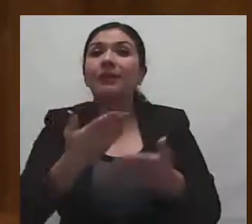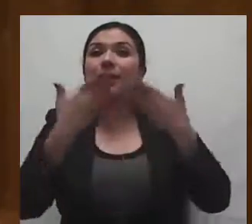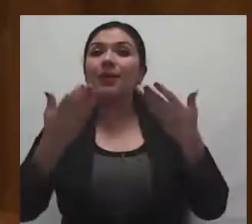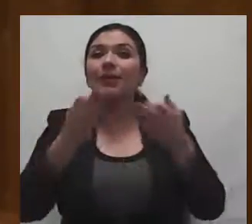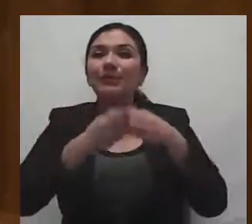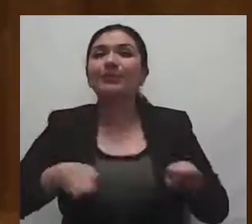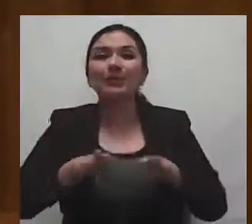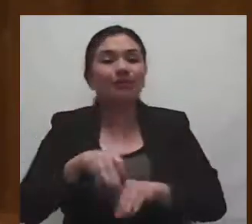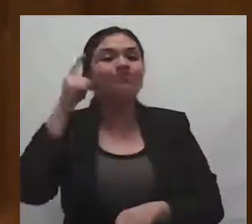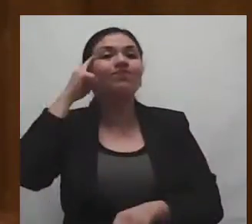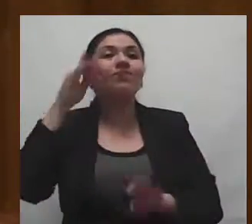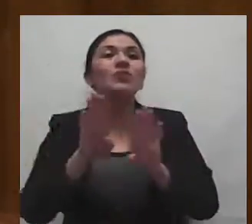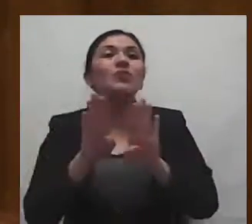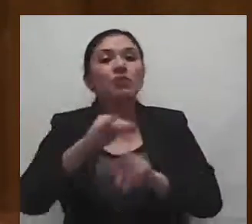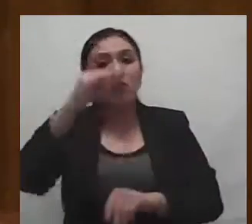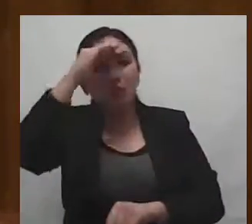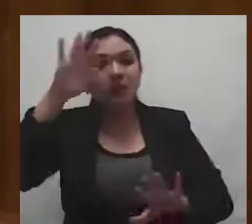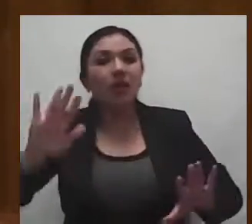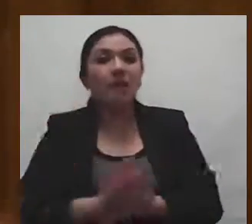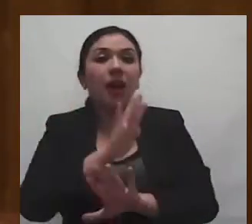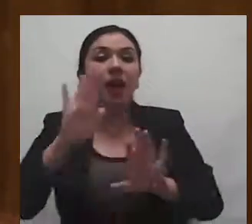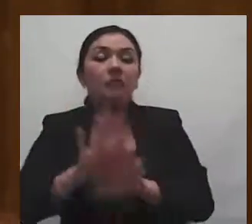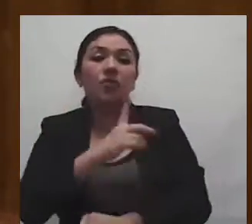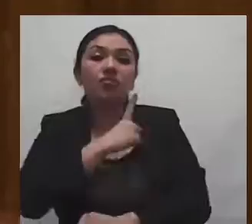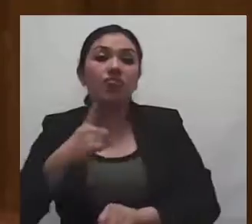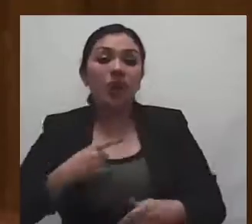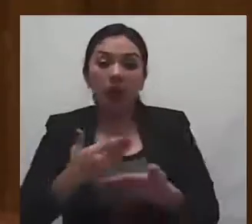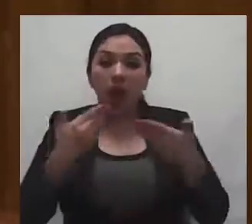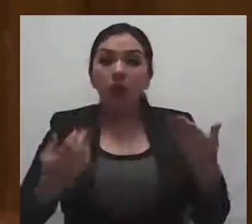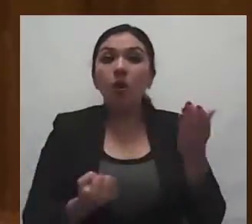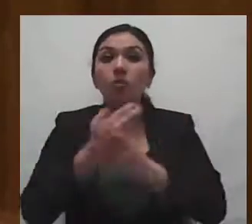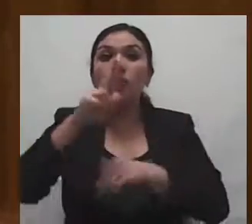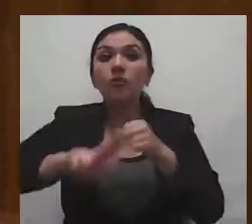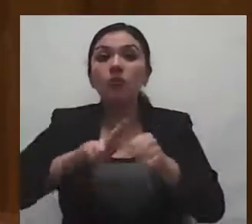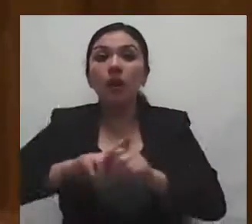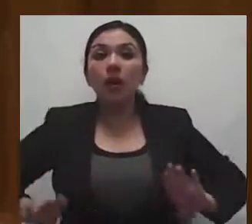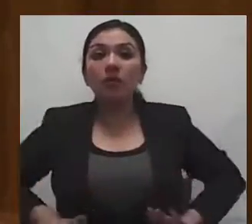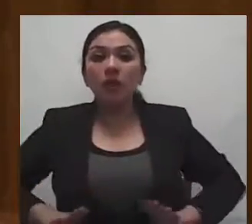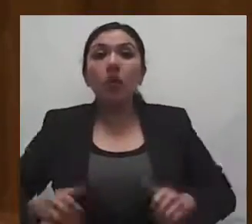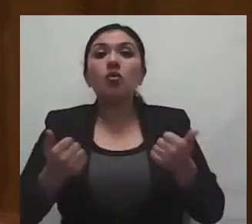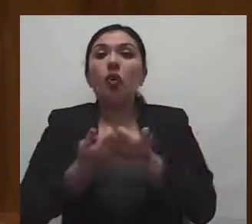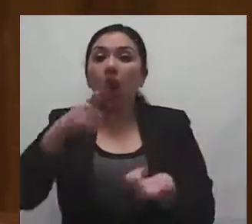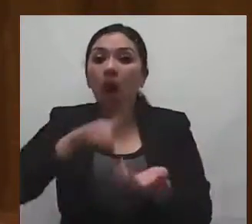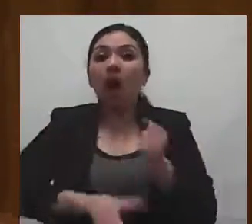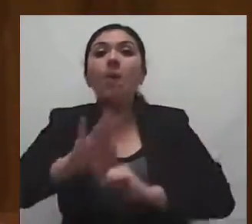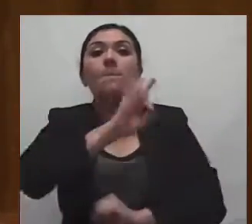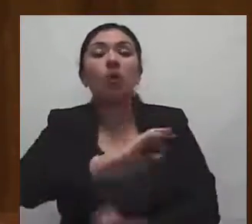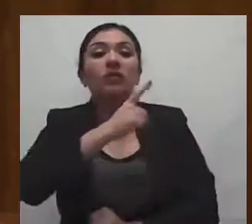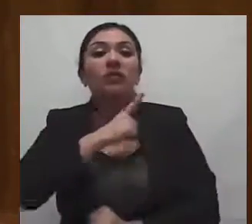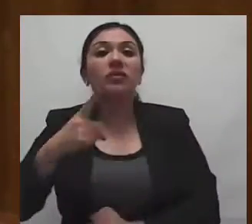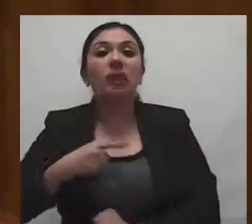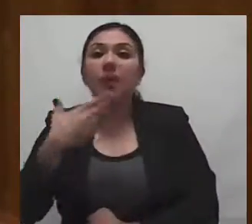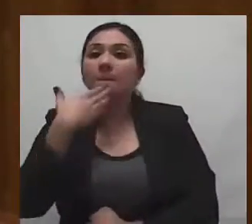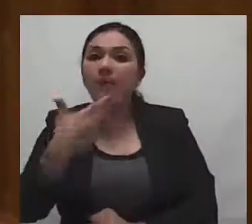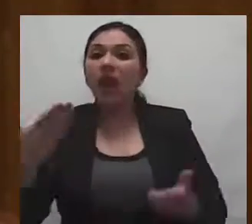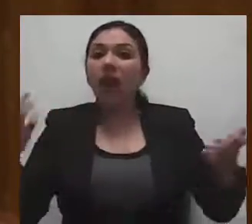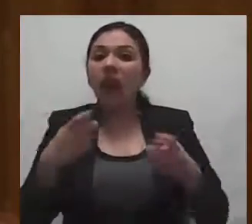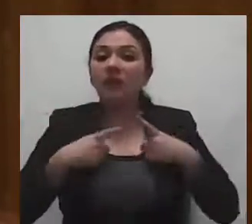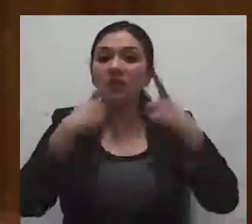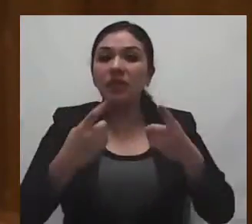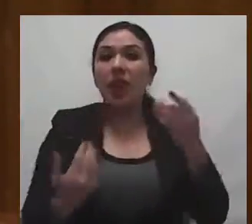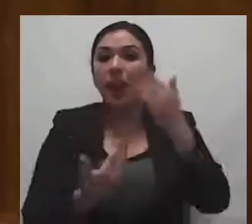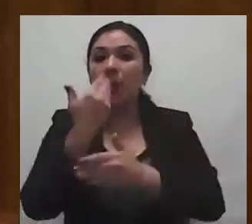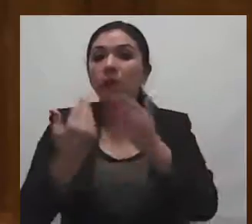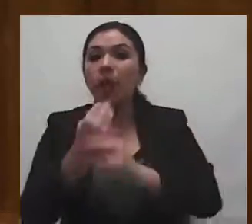expectativas que deben prevalecer en una nueva normalidad y las implicaciones que debería tener la correcta distribución de los desayunos